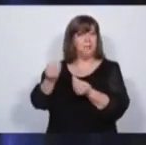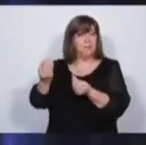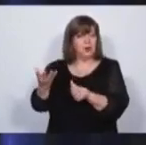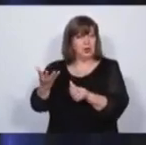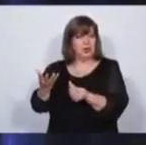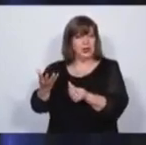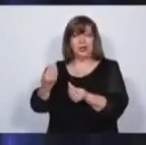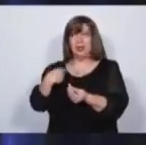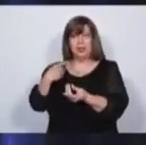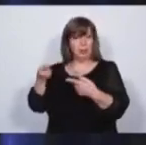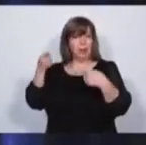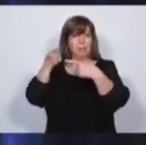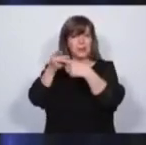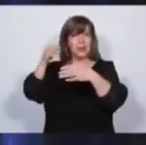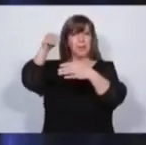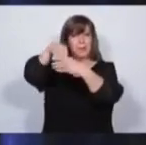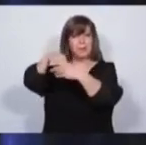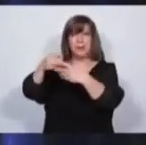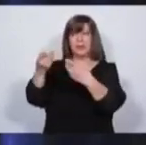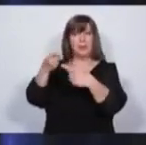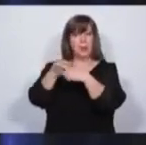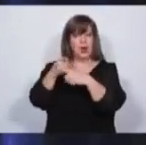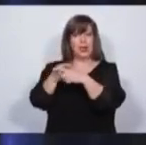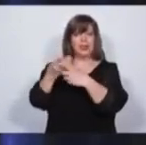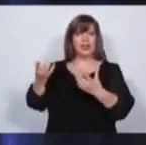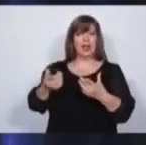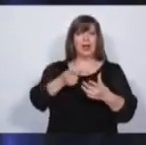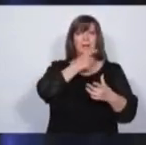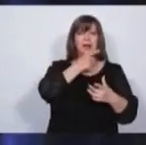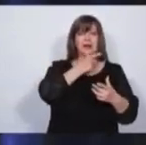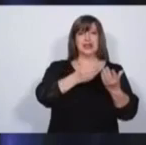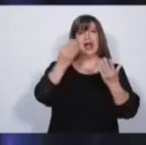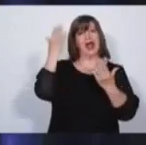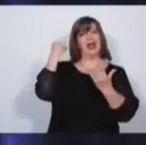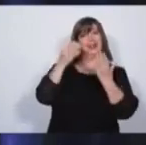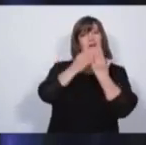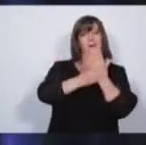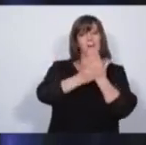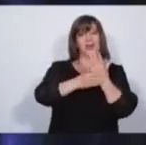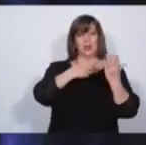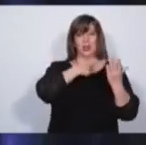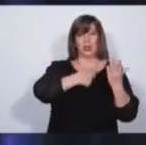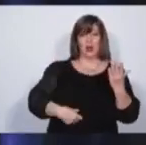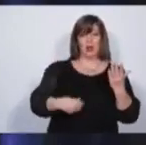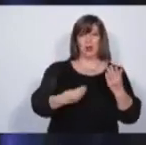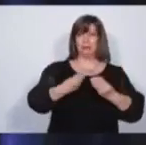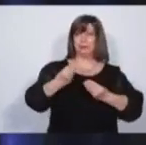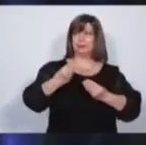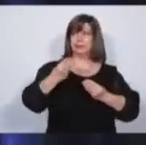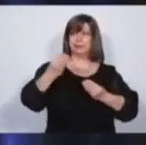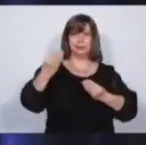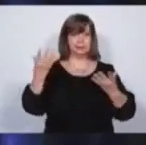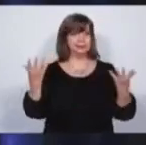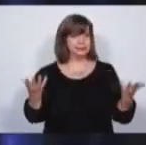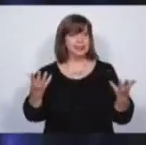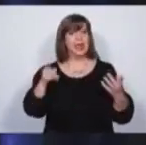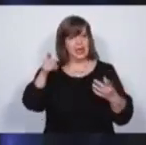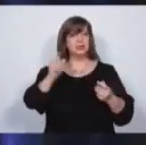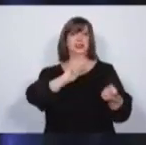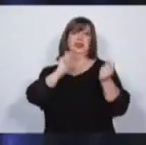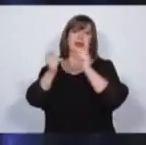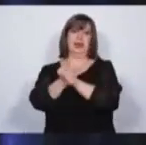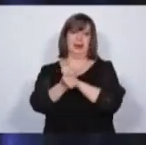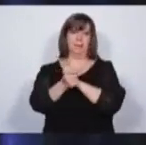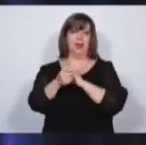intervenir políticamente y que los nombren por haber sido ministros de gobierno de uno o de otro gobernador. Eso se tiene que revertir